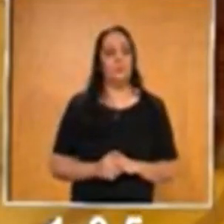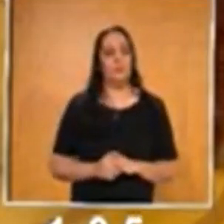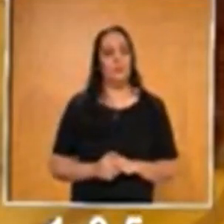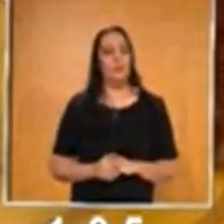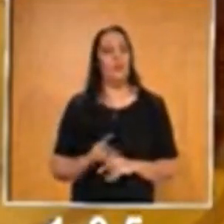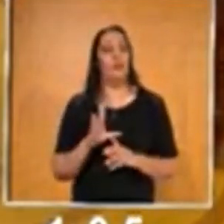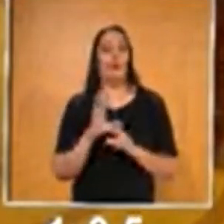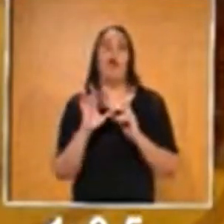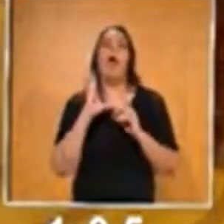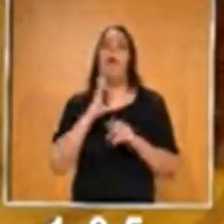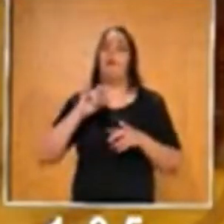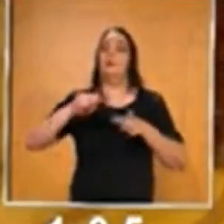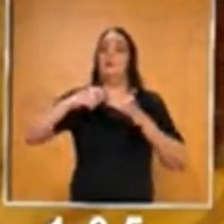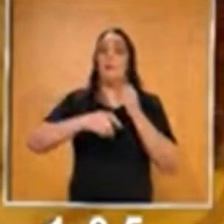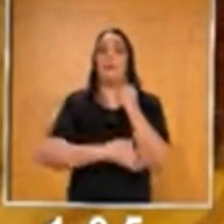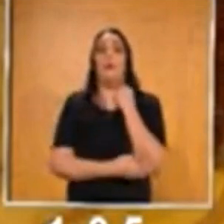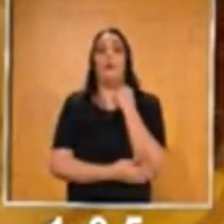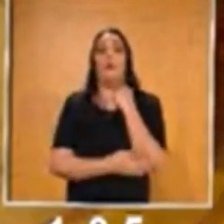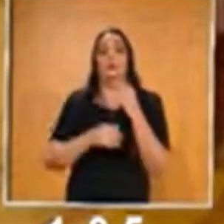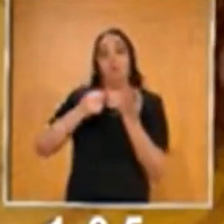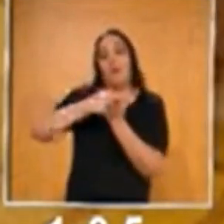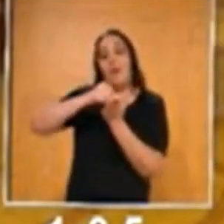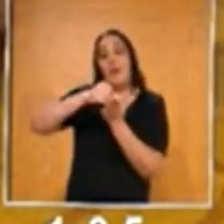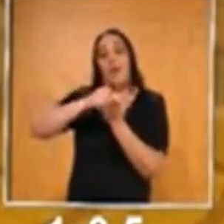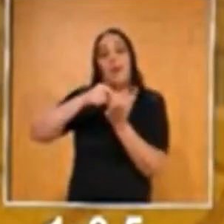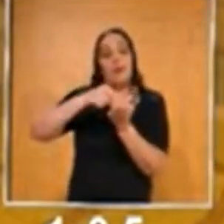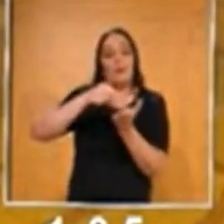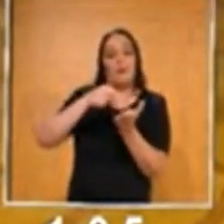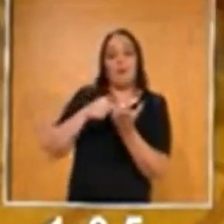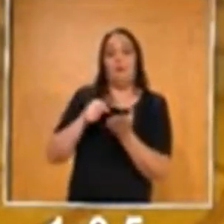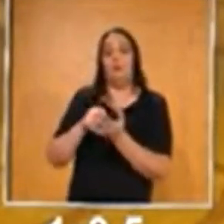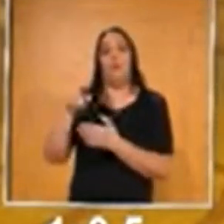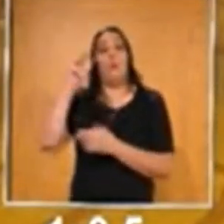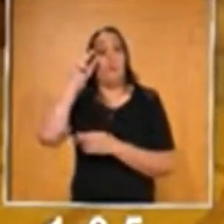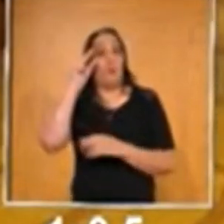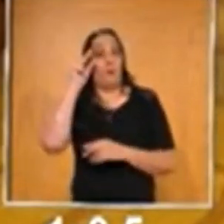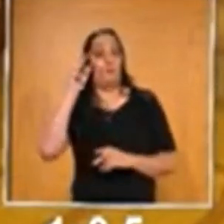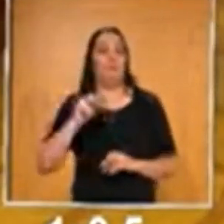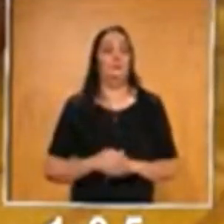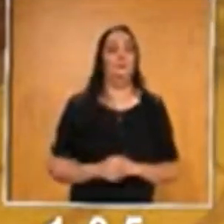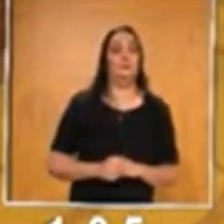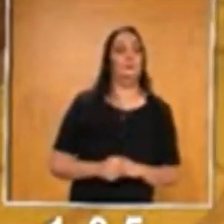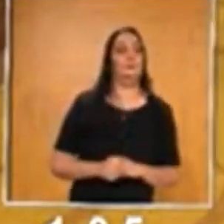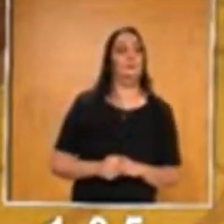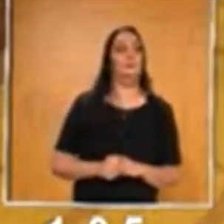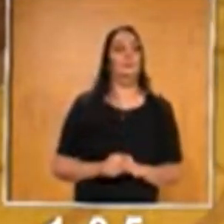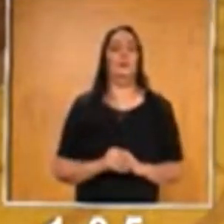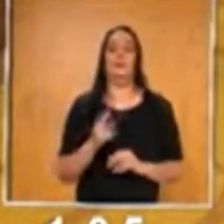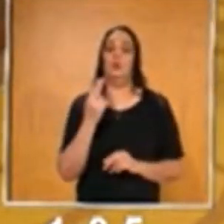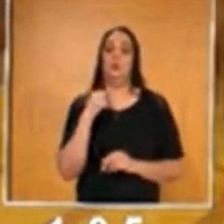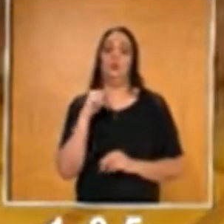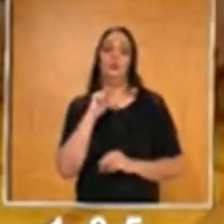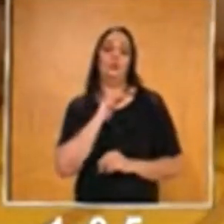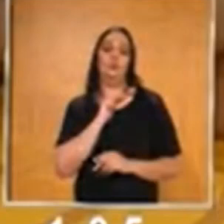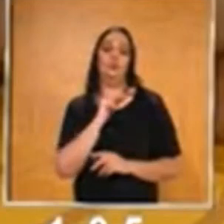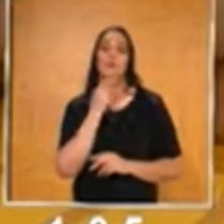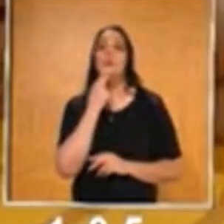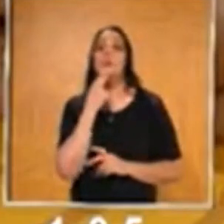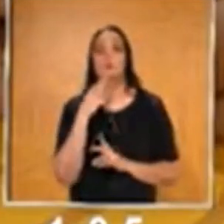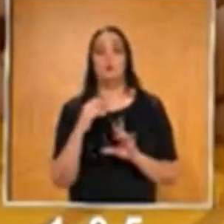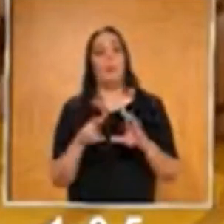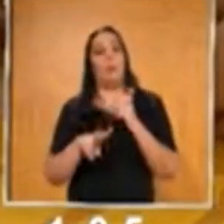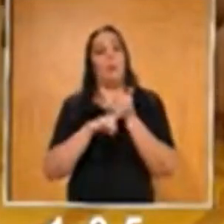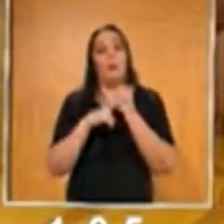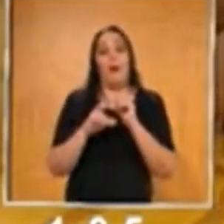Coditos, arroz y uvas. Muy bien. Como base, estamos utilizando un vaso